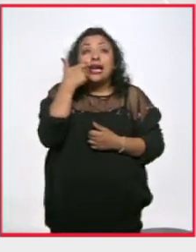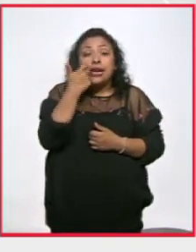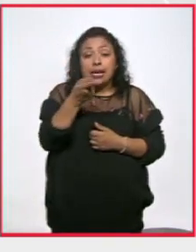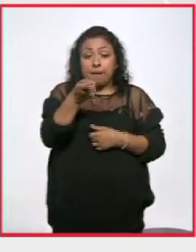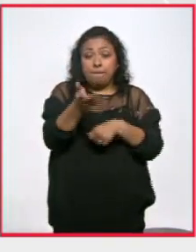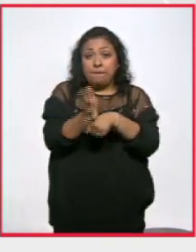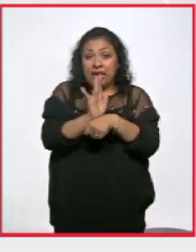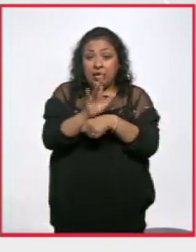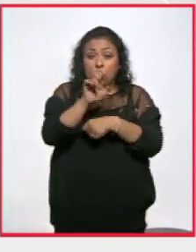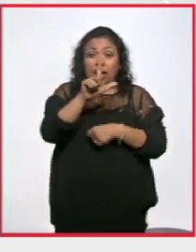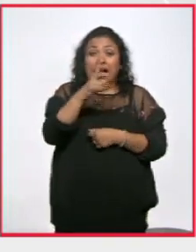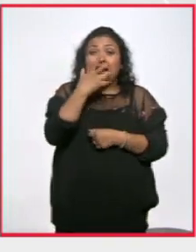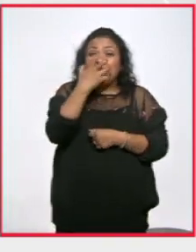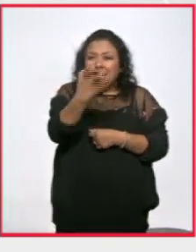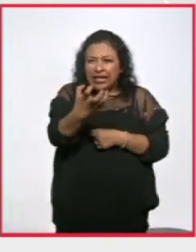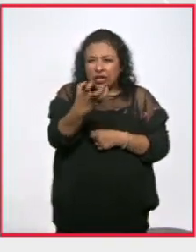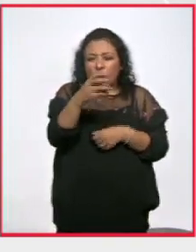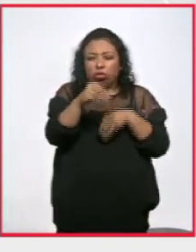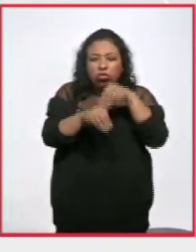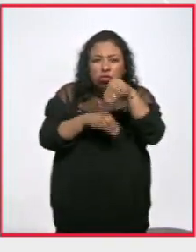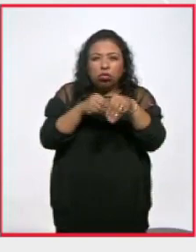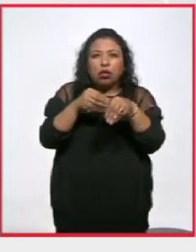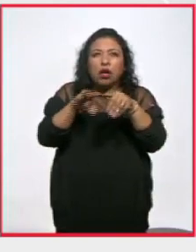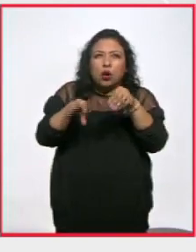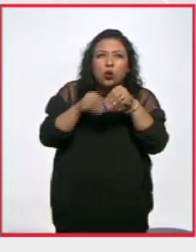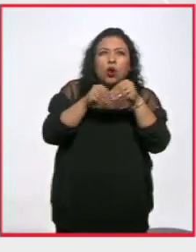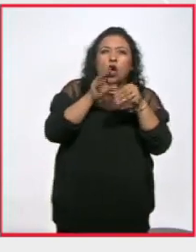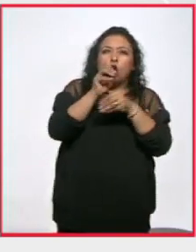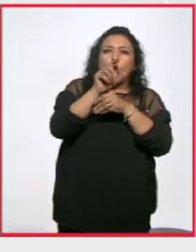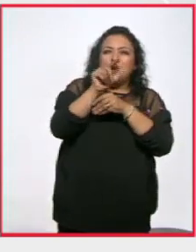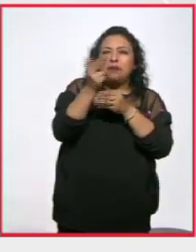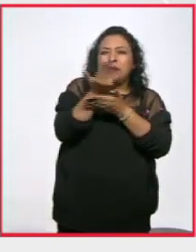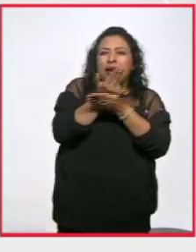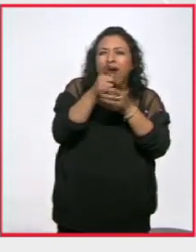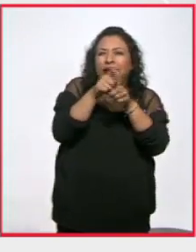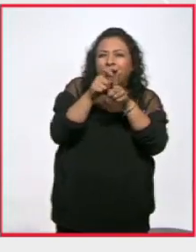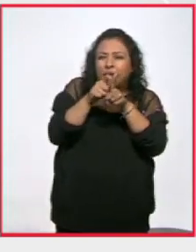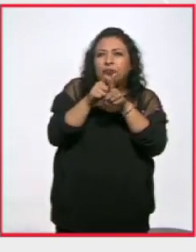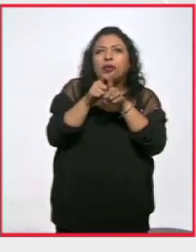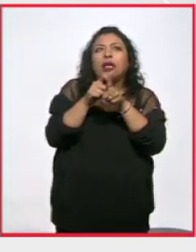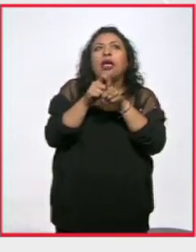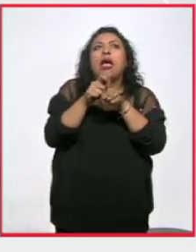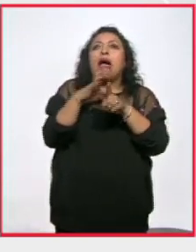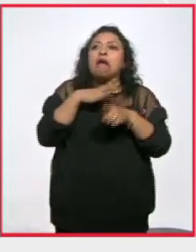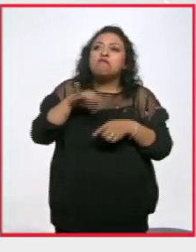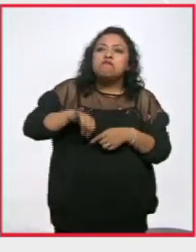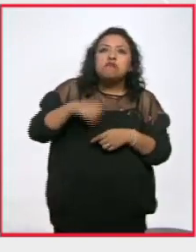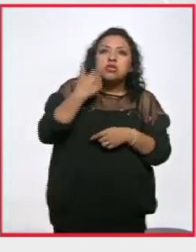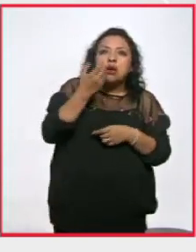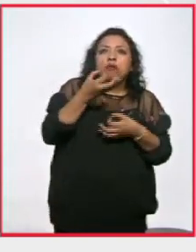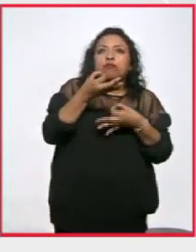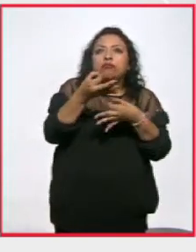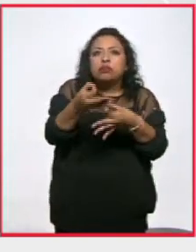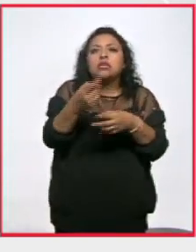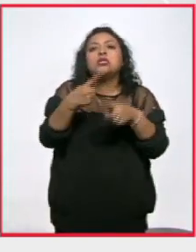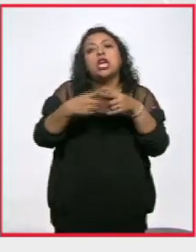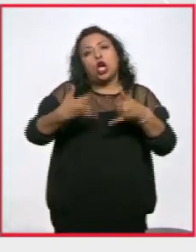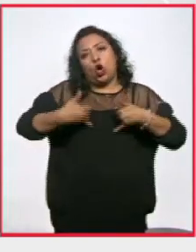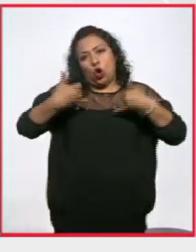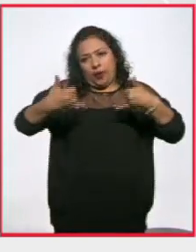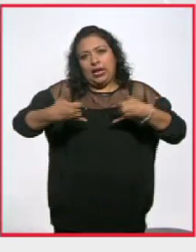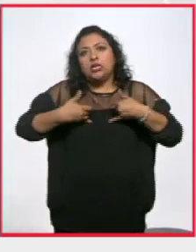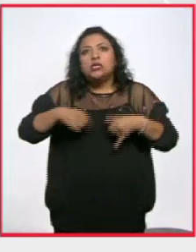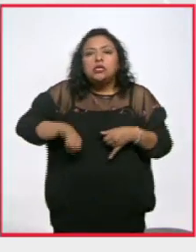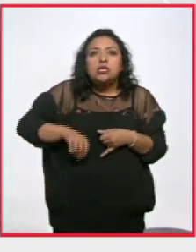película el grito de construida por medio de Olimpia por medio de una animación genere el interés suficiente de una audiencia principalmente joven que